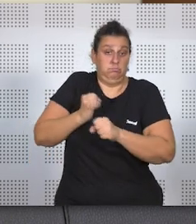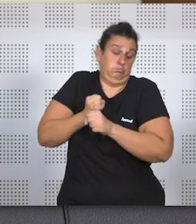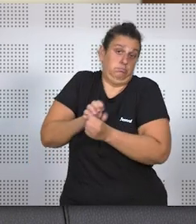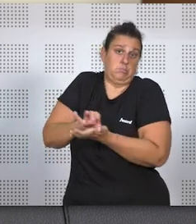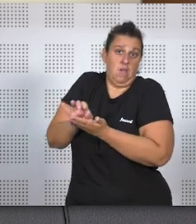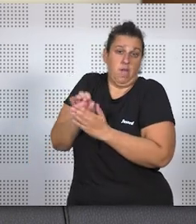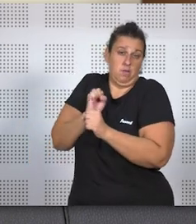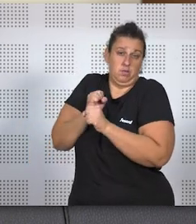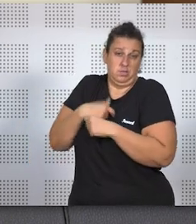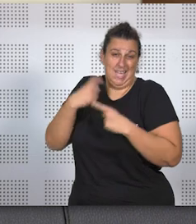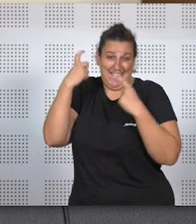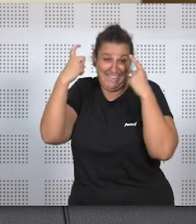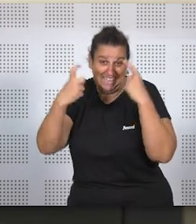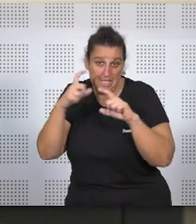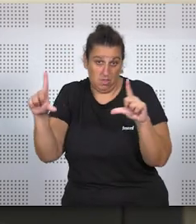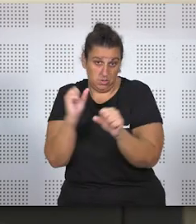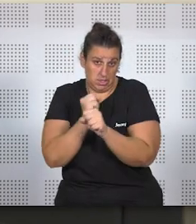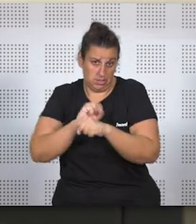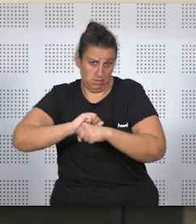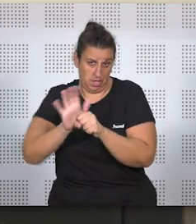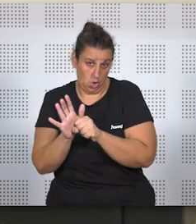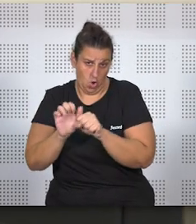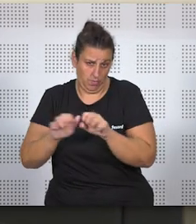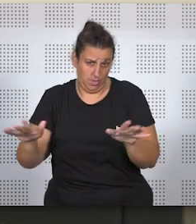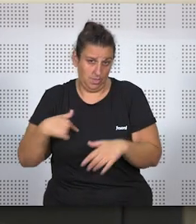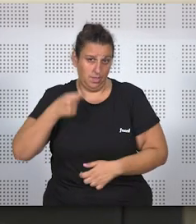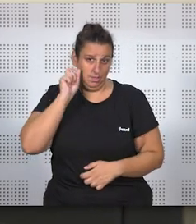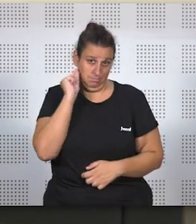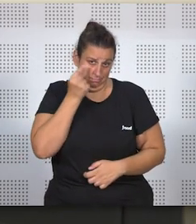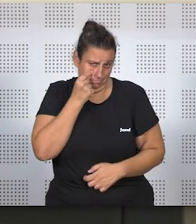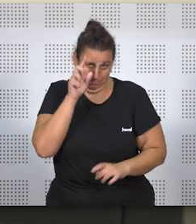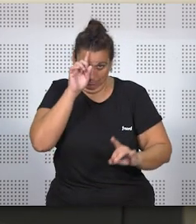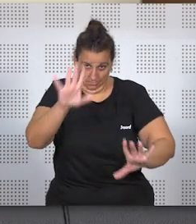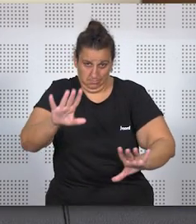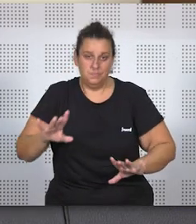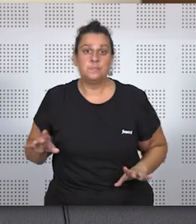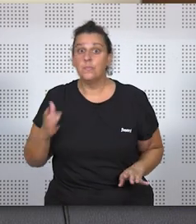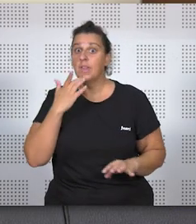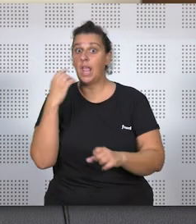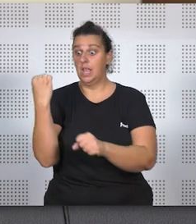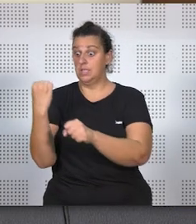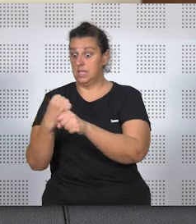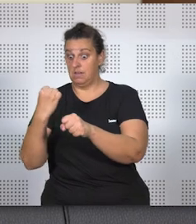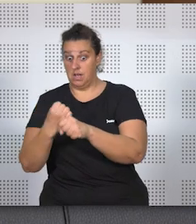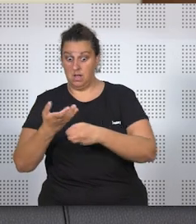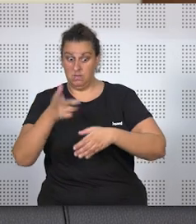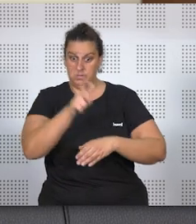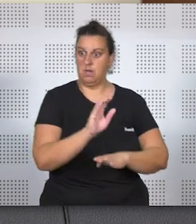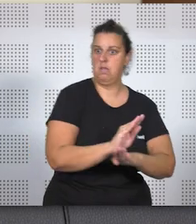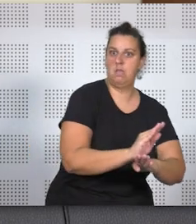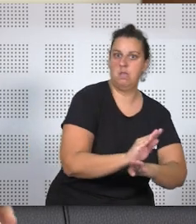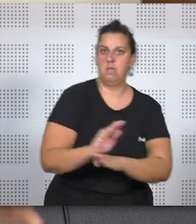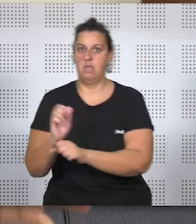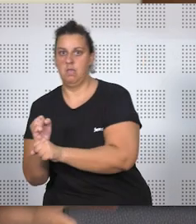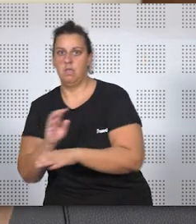que todos los que hayamos intentado teletrabajar en la pandemia nos hemos dado cuenta, trabajar mientras que está cuidándose de alguien no